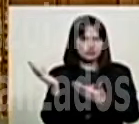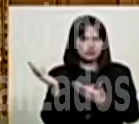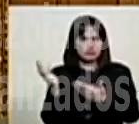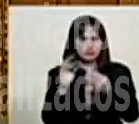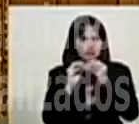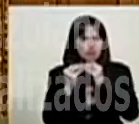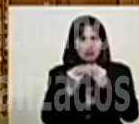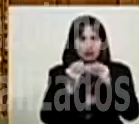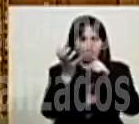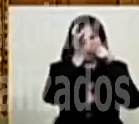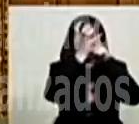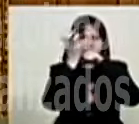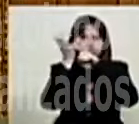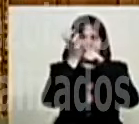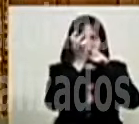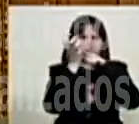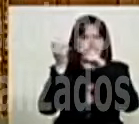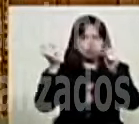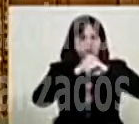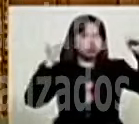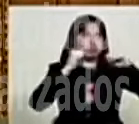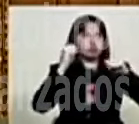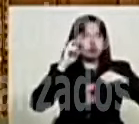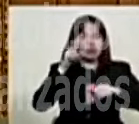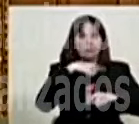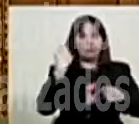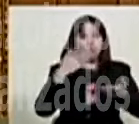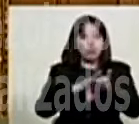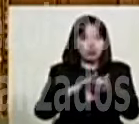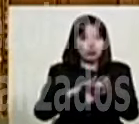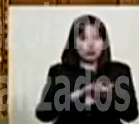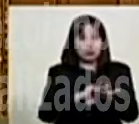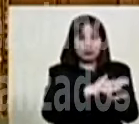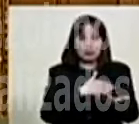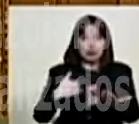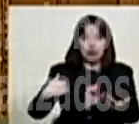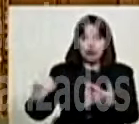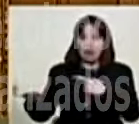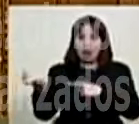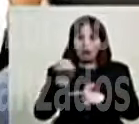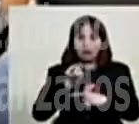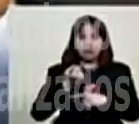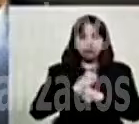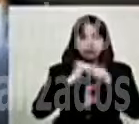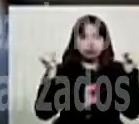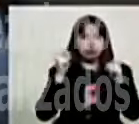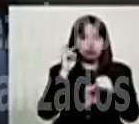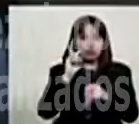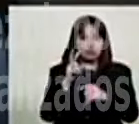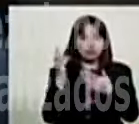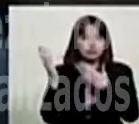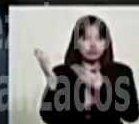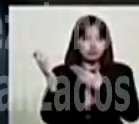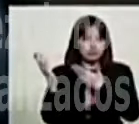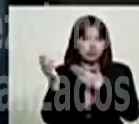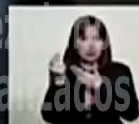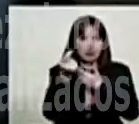este dron asesino. Está todavía con restos de sangre.